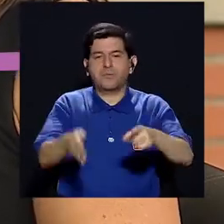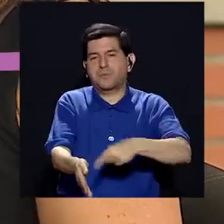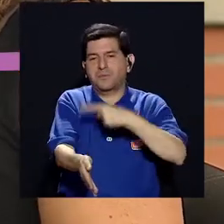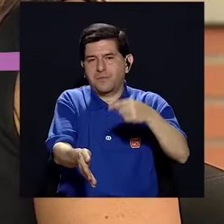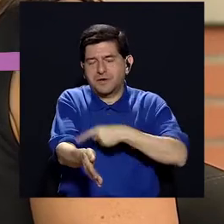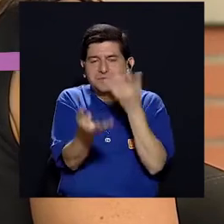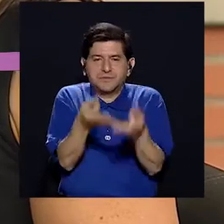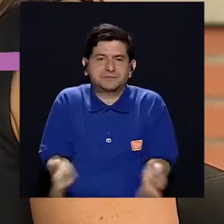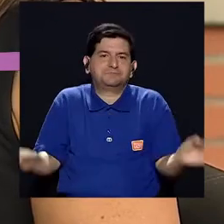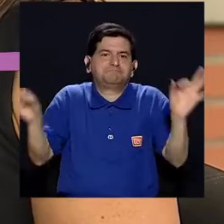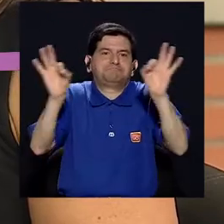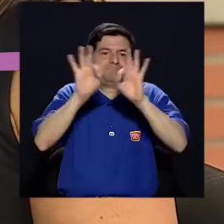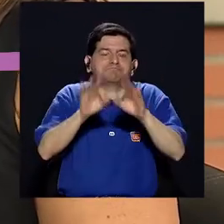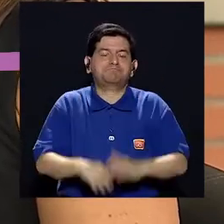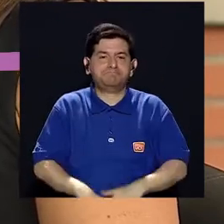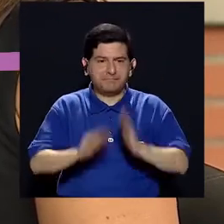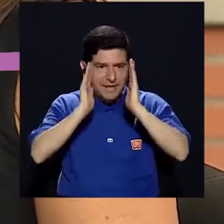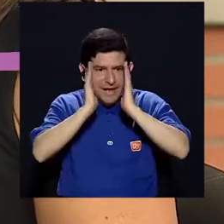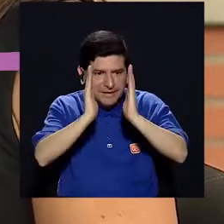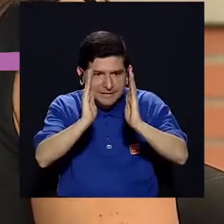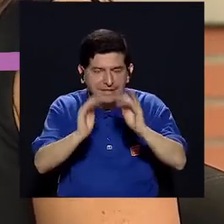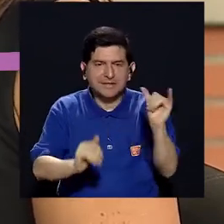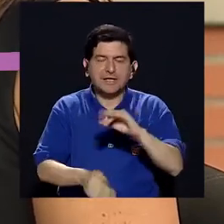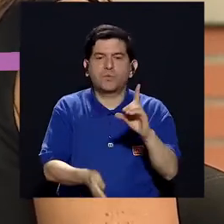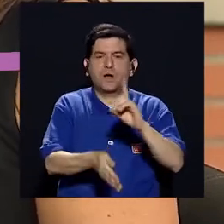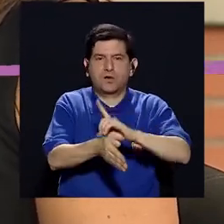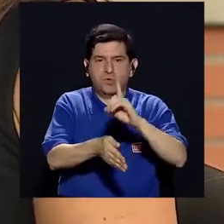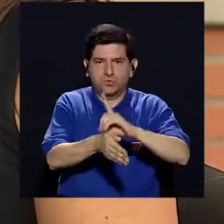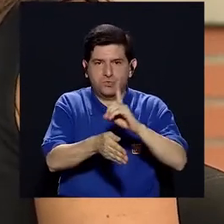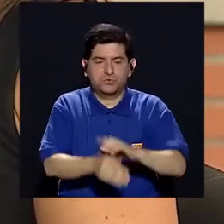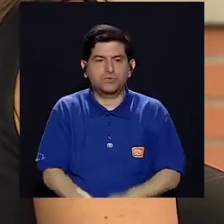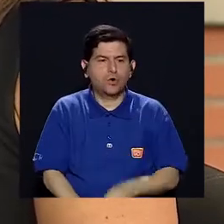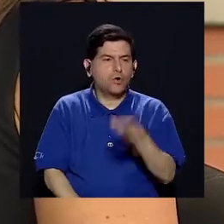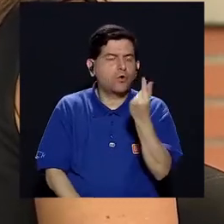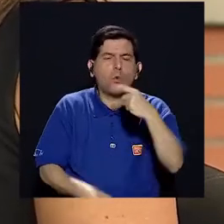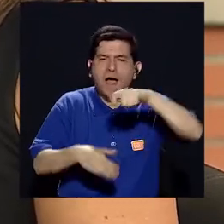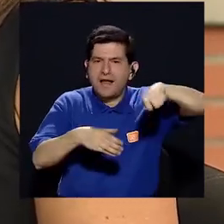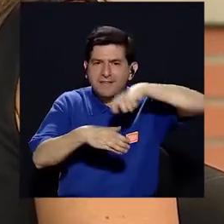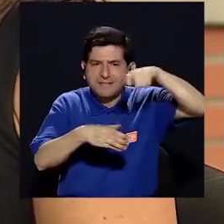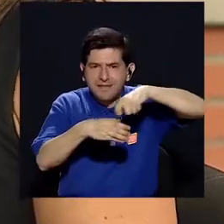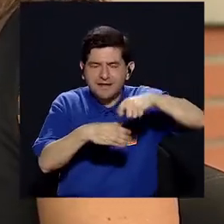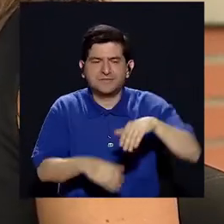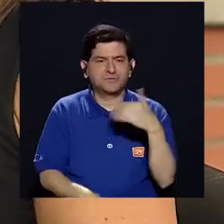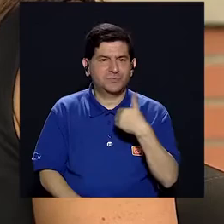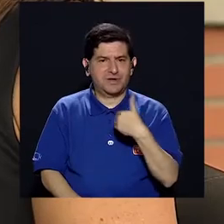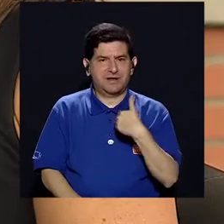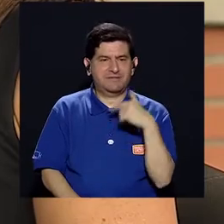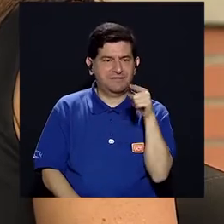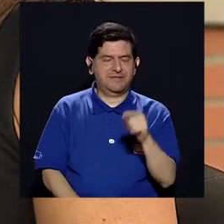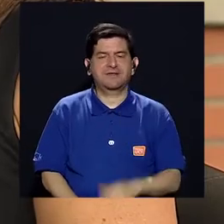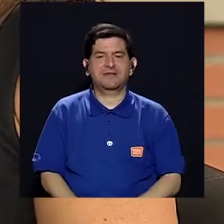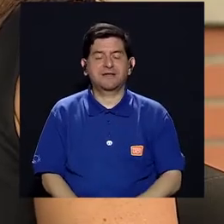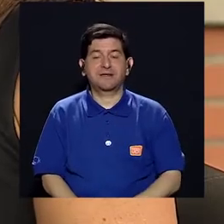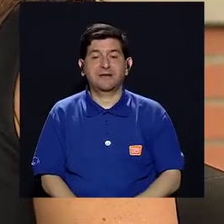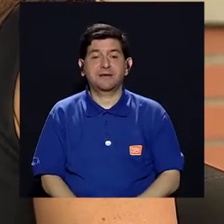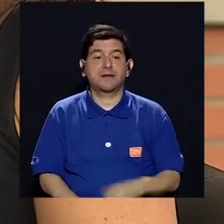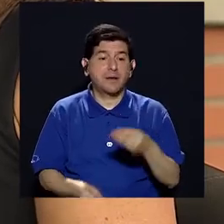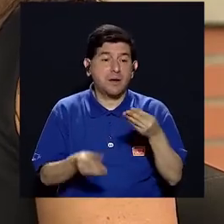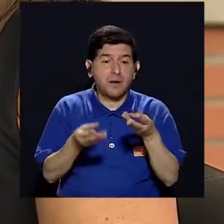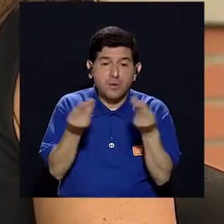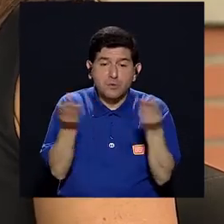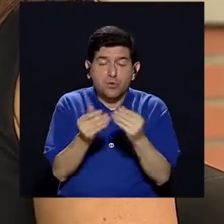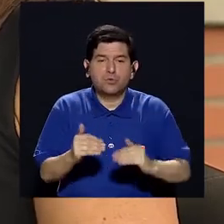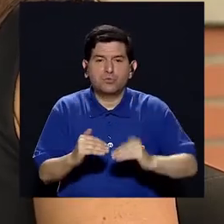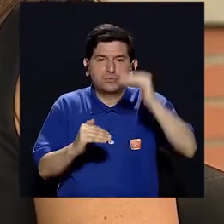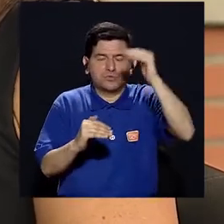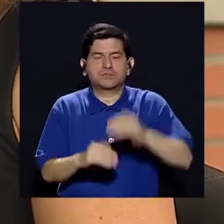una persona diabética, muy importante que se fije, junto con el doctor o su nutricionista, la cantidad de azúcar o no azúcar que pueda consumir durante el día y